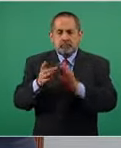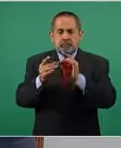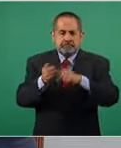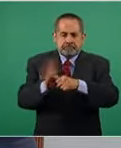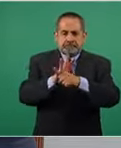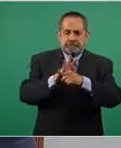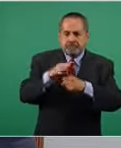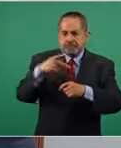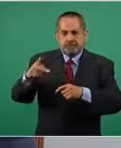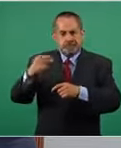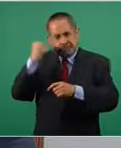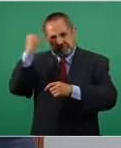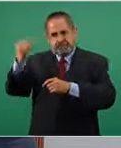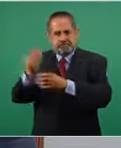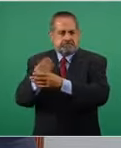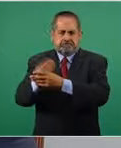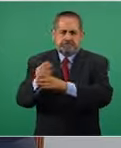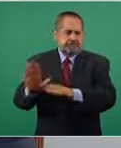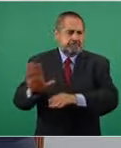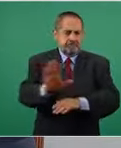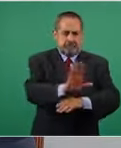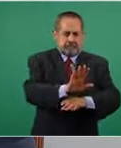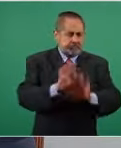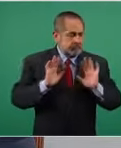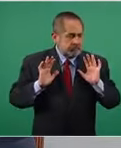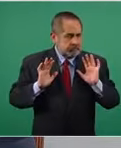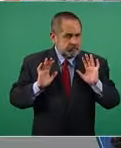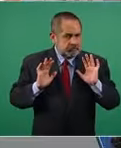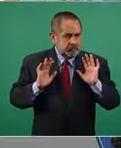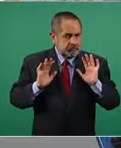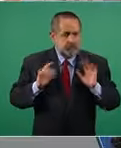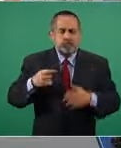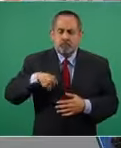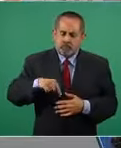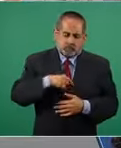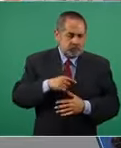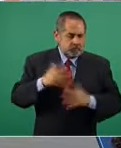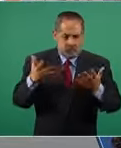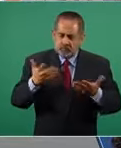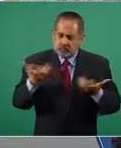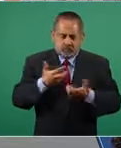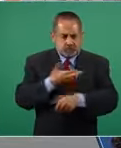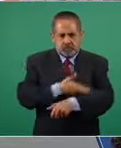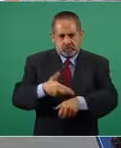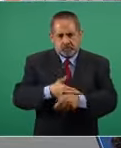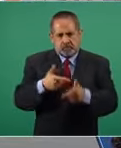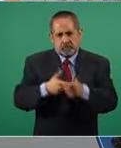pandemia y eso es lo que hemos venido haciendo